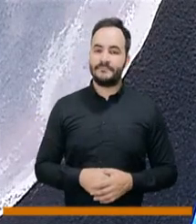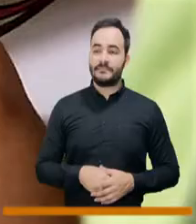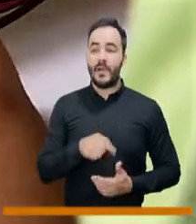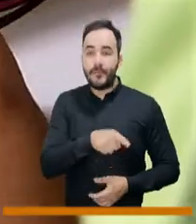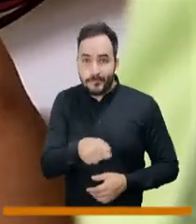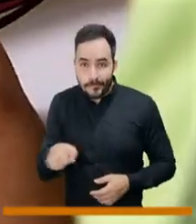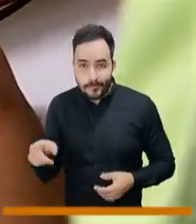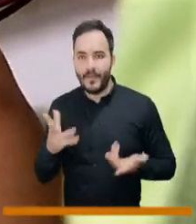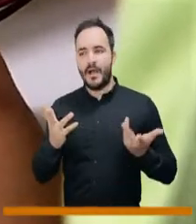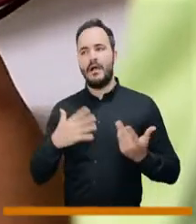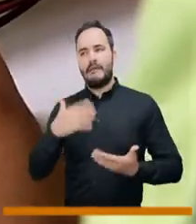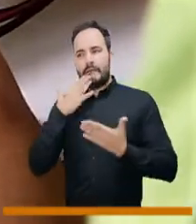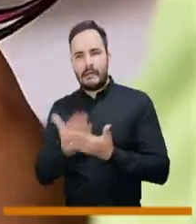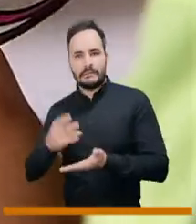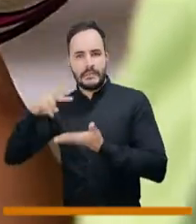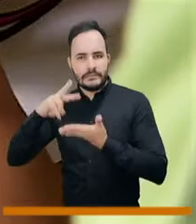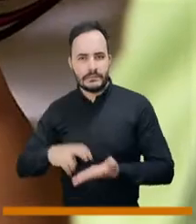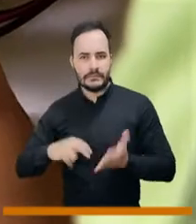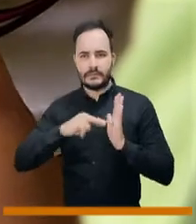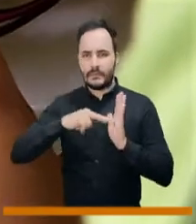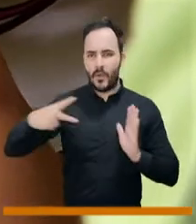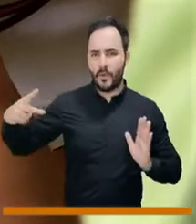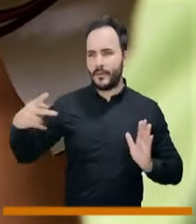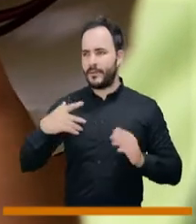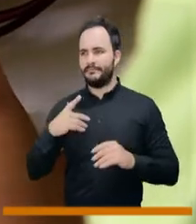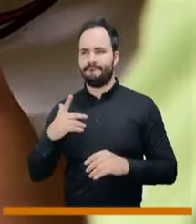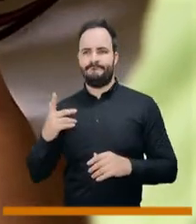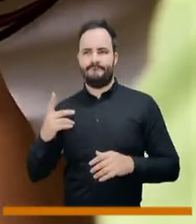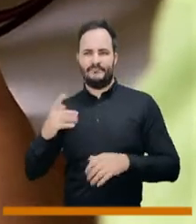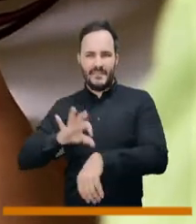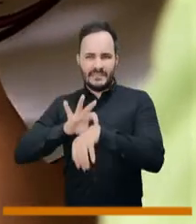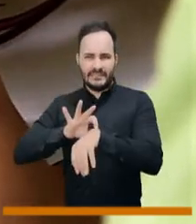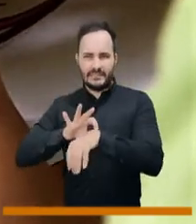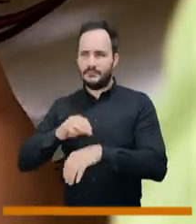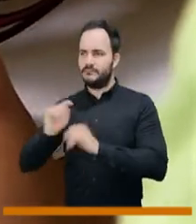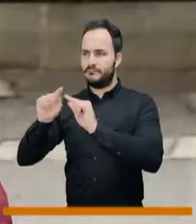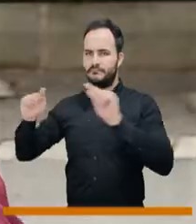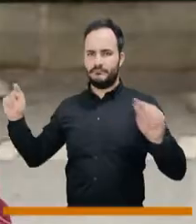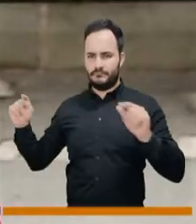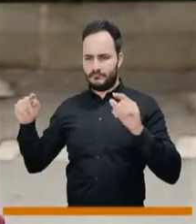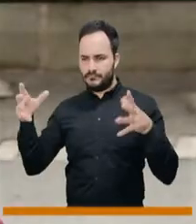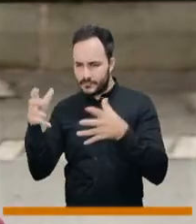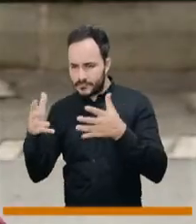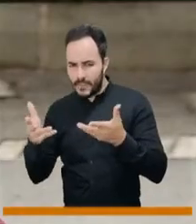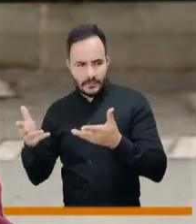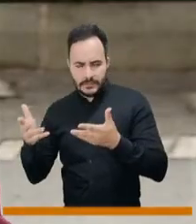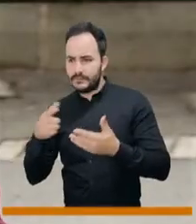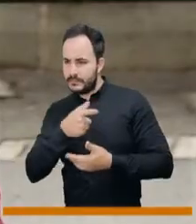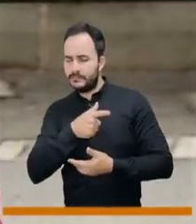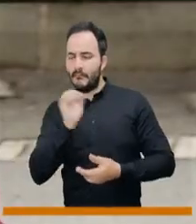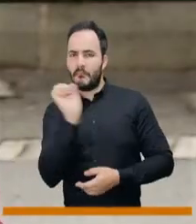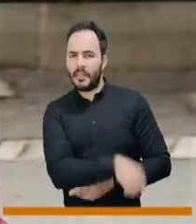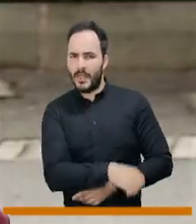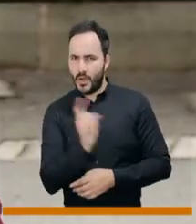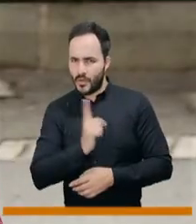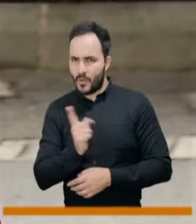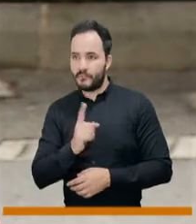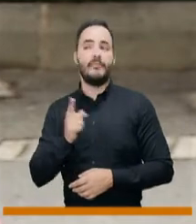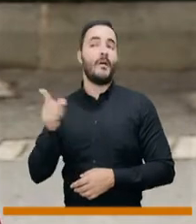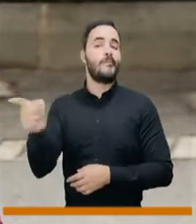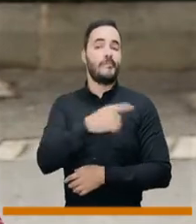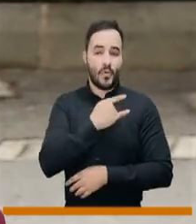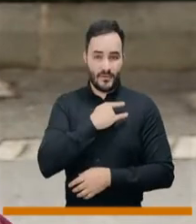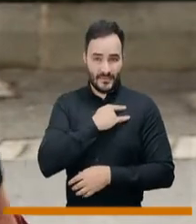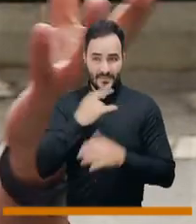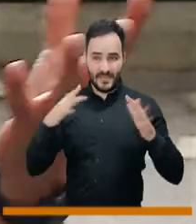digamos, con los años, afortunadamente. Y la ciencia, la tecnología, la medicina entiende que hay un problema y empieza a intervenirlo desde